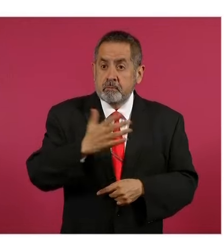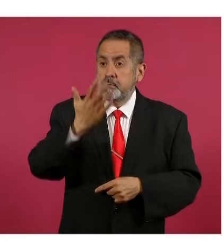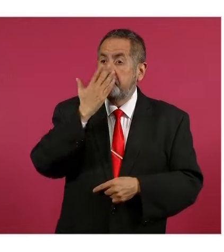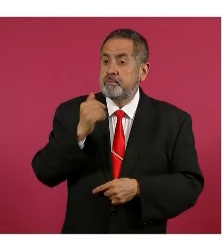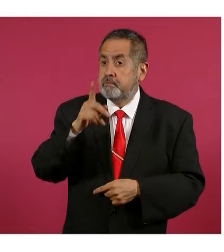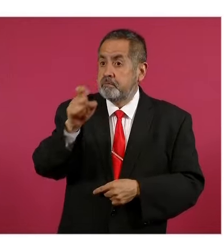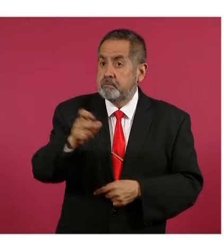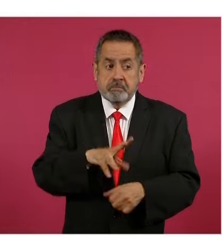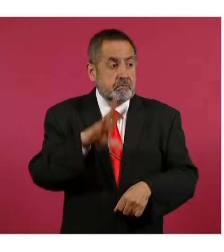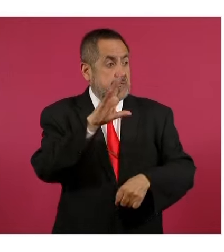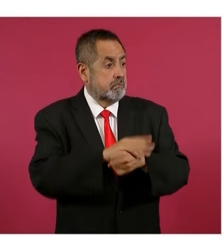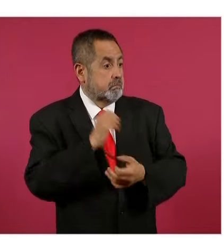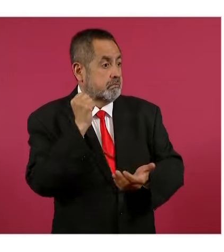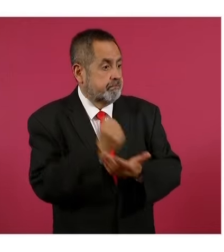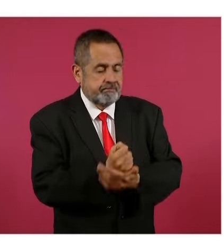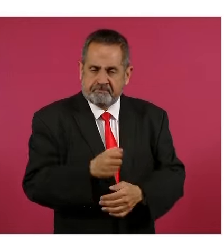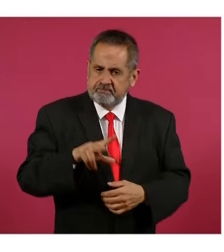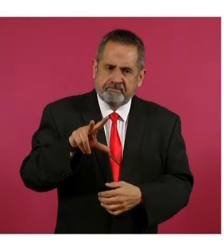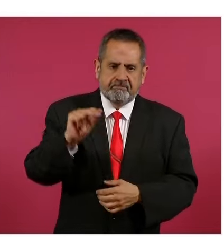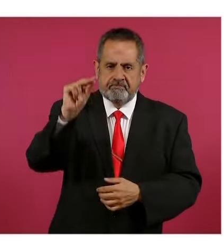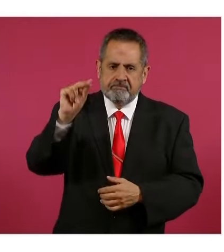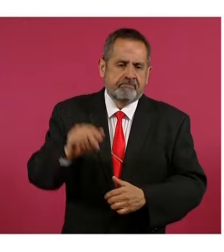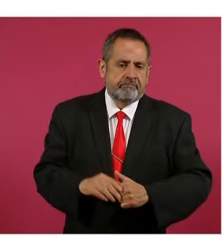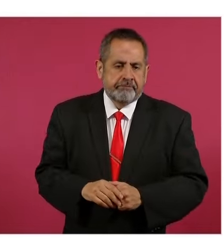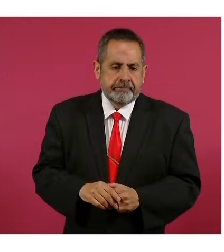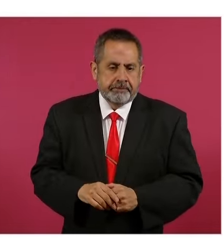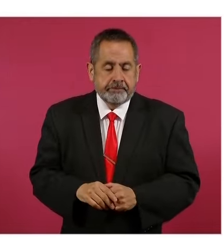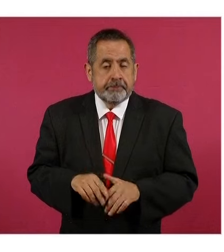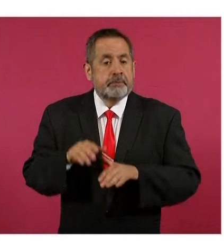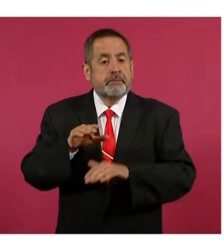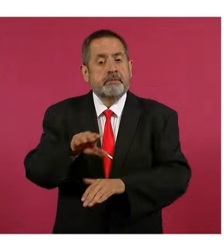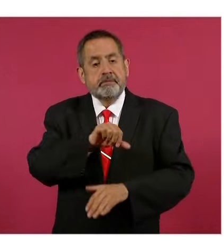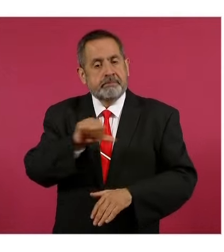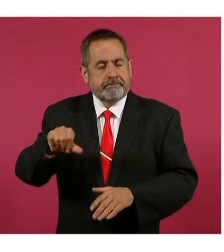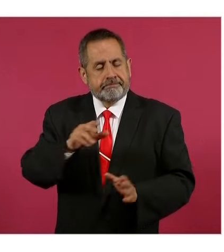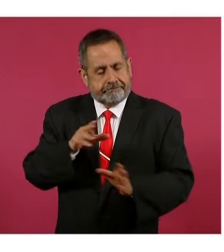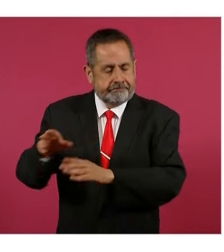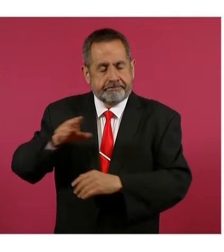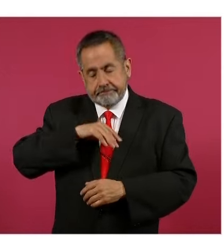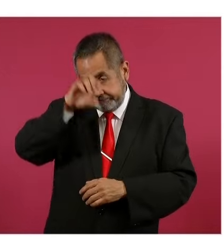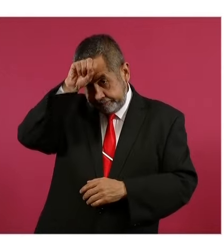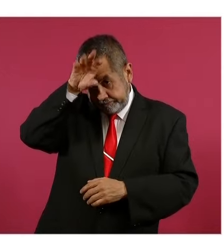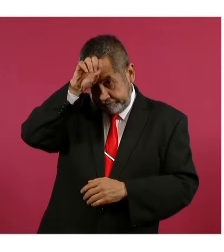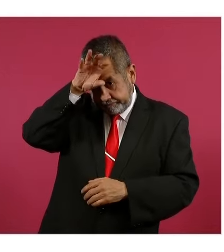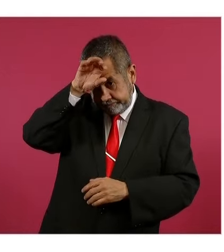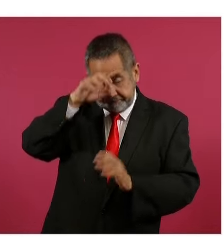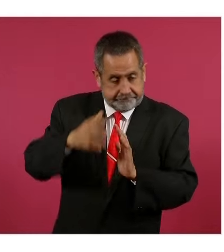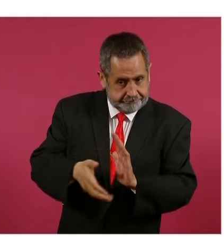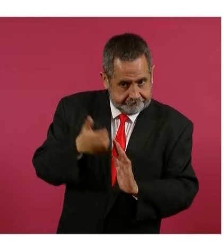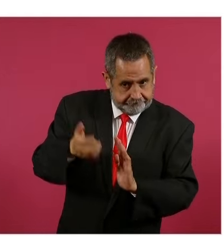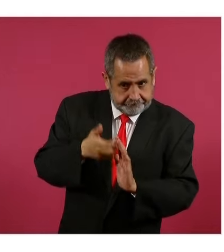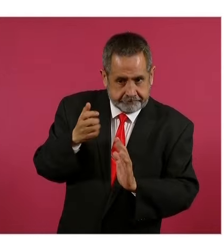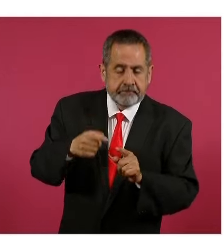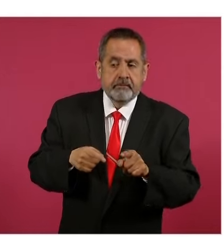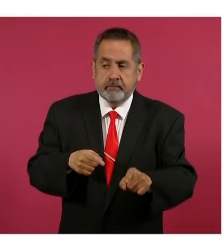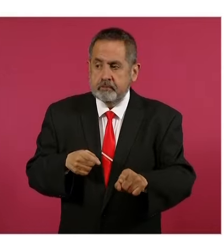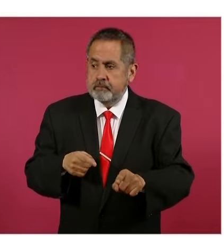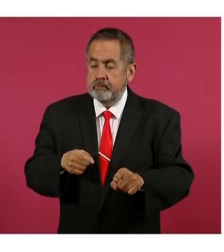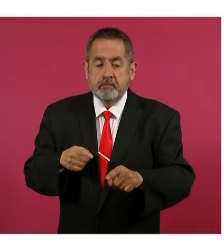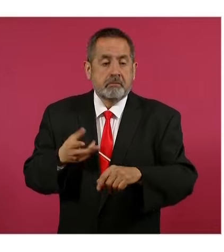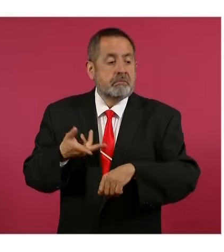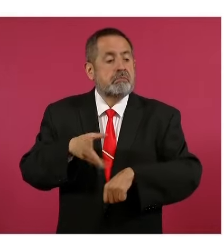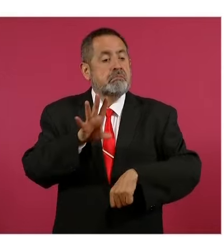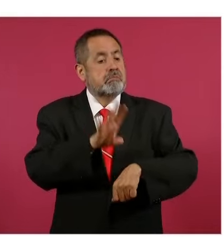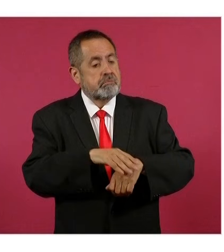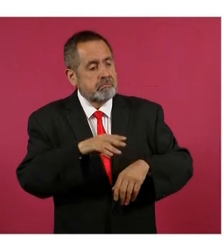escasez y sequía. En el caso de la minería y de los hidrocarburos, la prohibición de concesiones